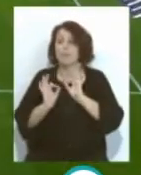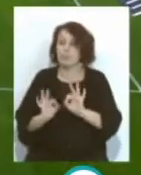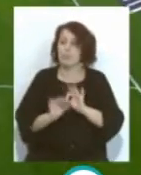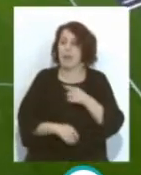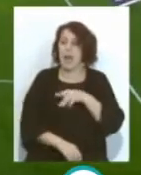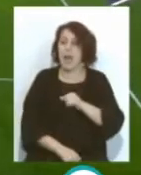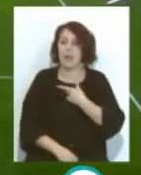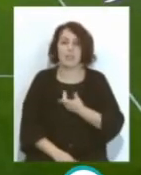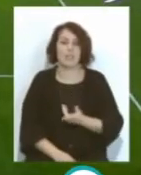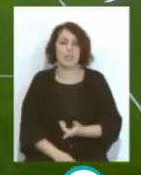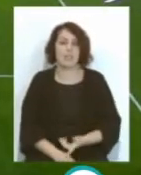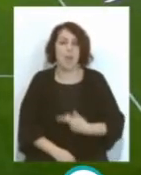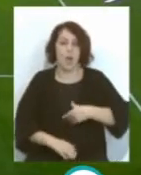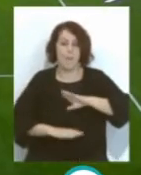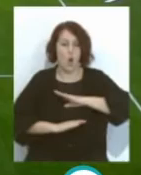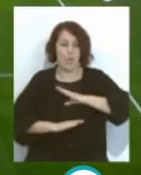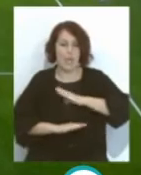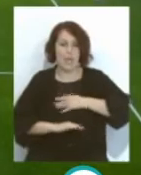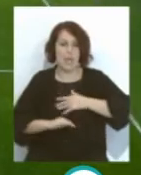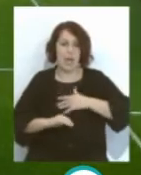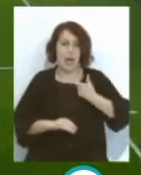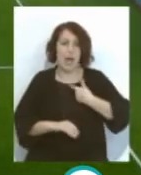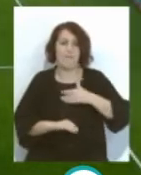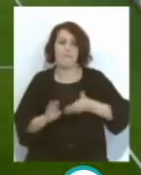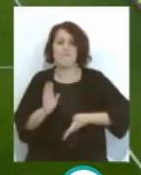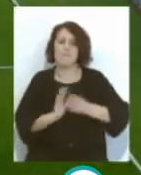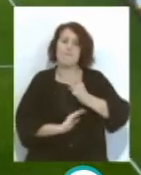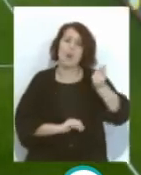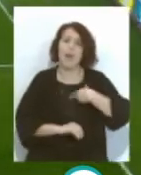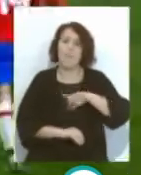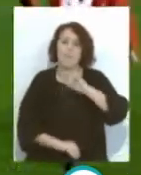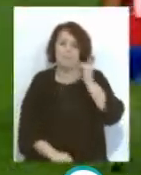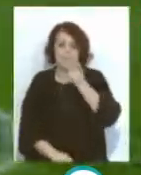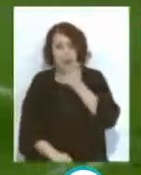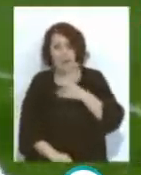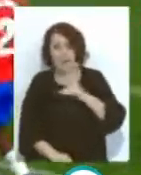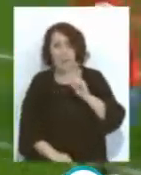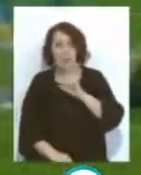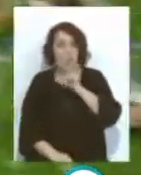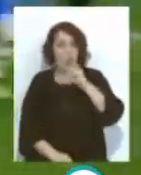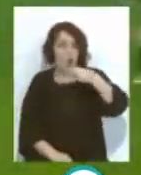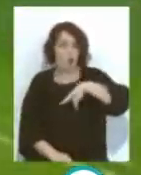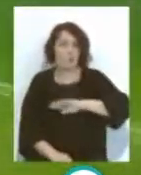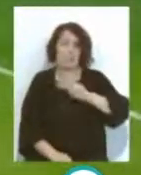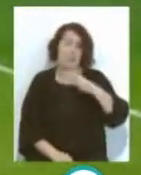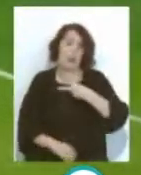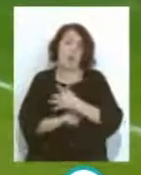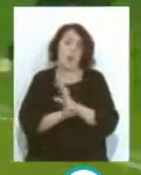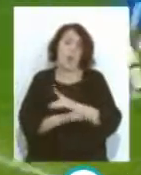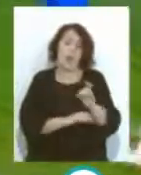Hay un mal despeje Por parte del guardameta Del Granada Y de John Que en posición correcta Consigue batirlo En segunda jugada